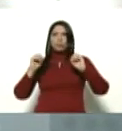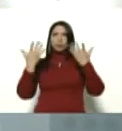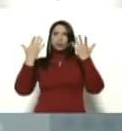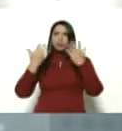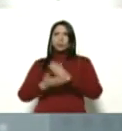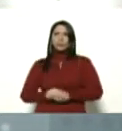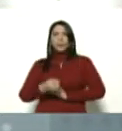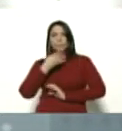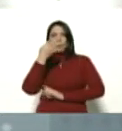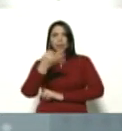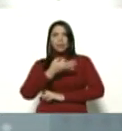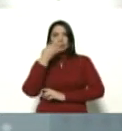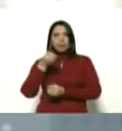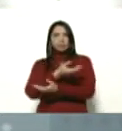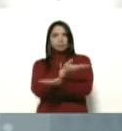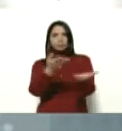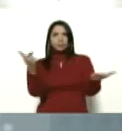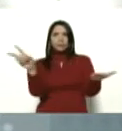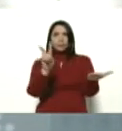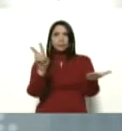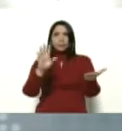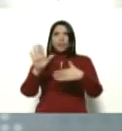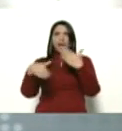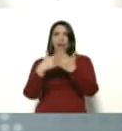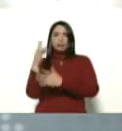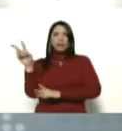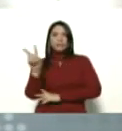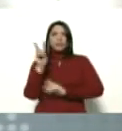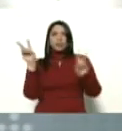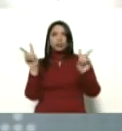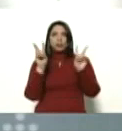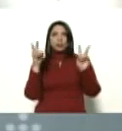buenas tardes pues Venezuela hasta la victoria siempre